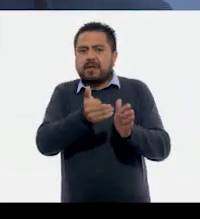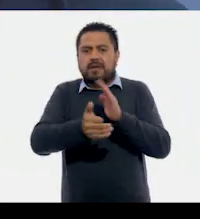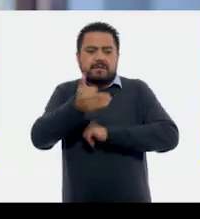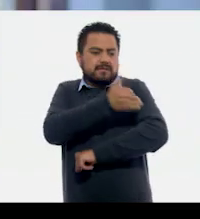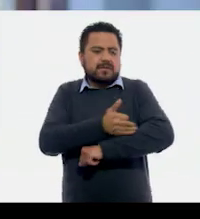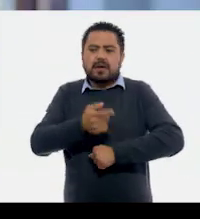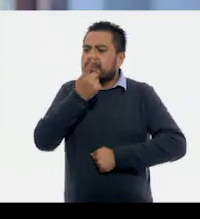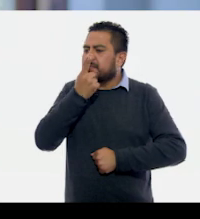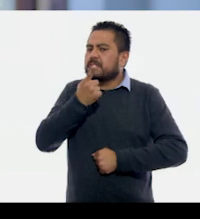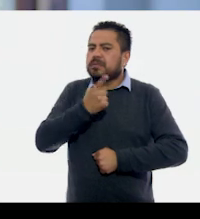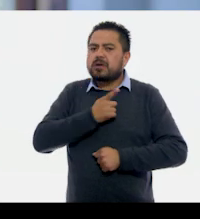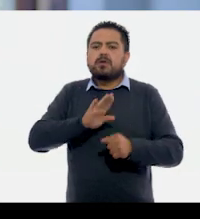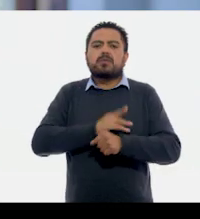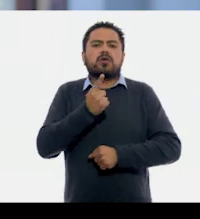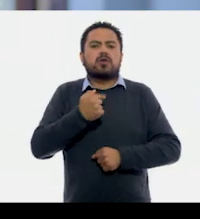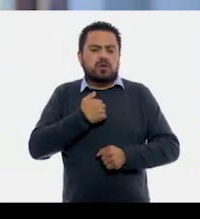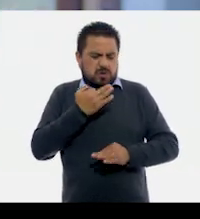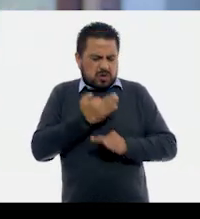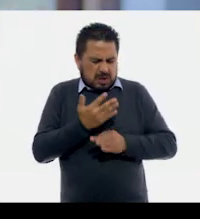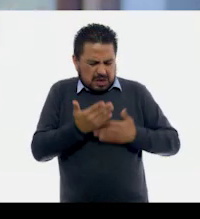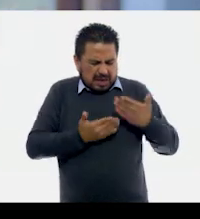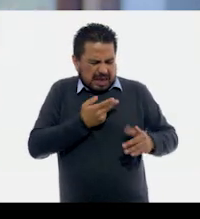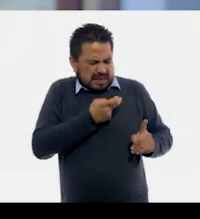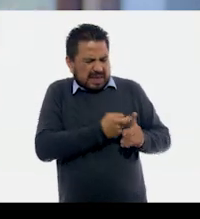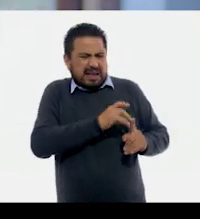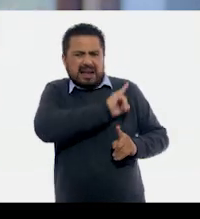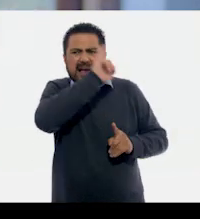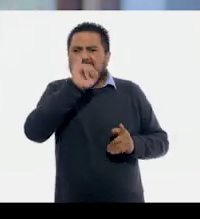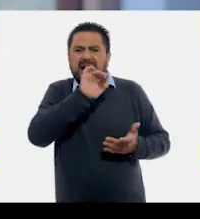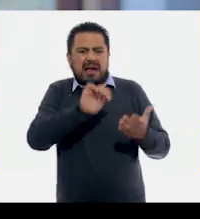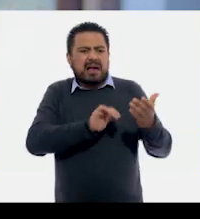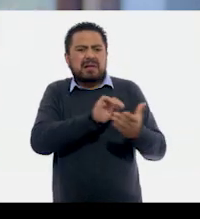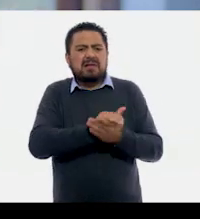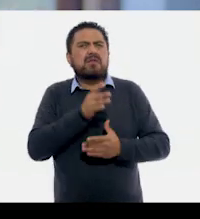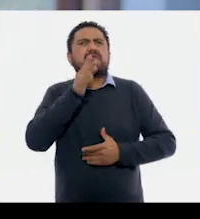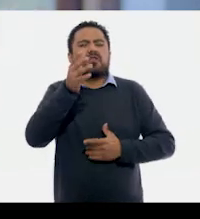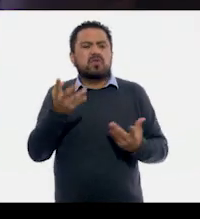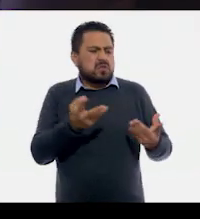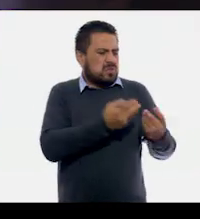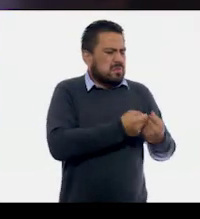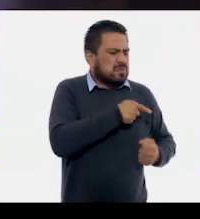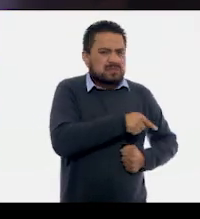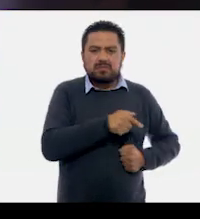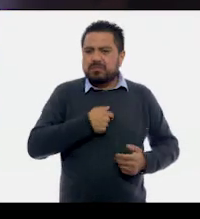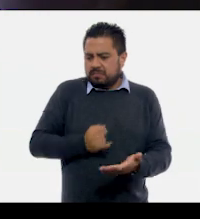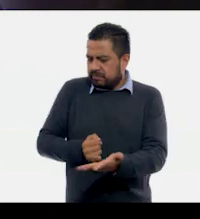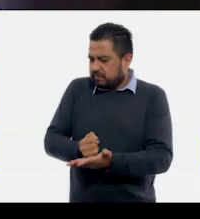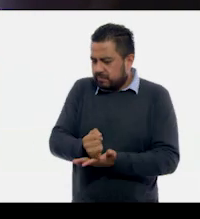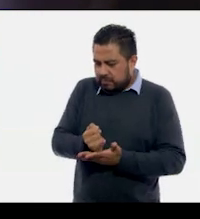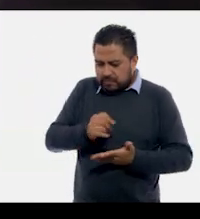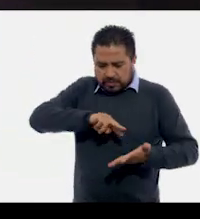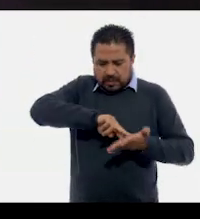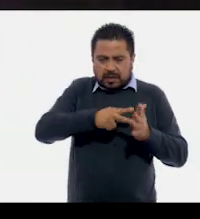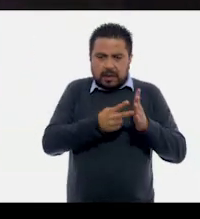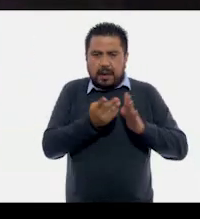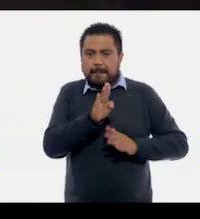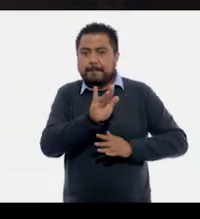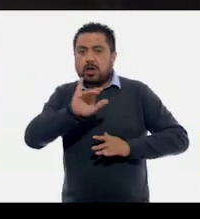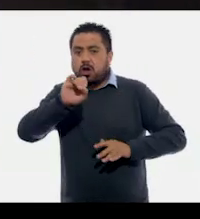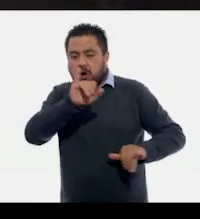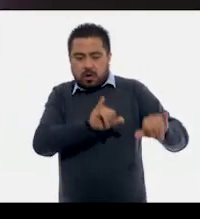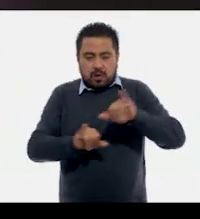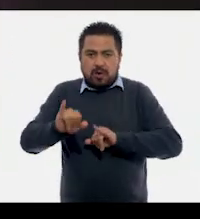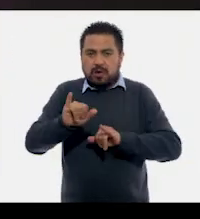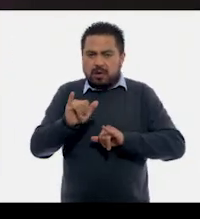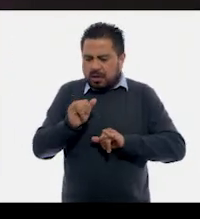que me dijera ¿Por qué estudias eso? Nadie se va a querer casar contigo. Decidí estudiar ingeniería bioquímica porque me